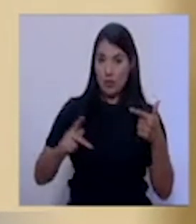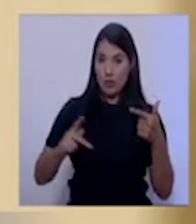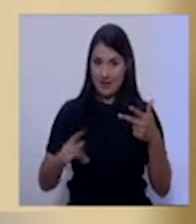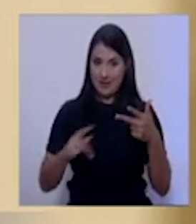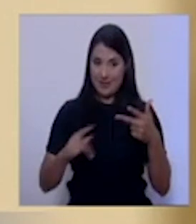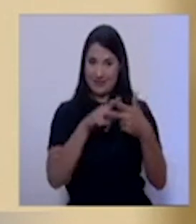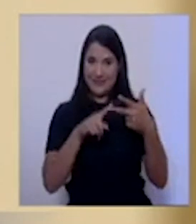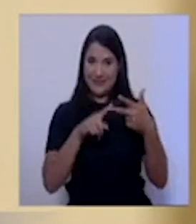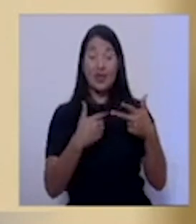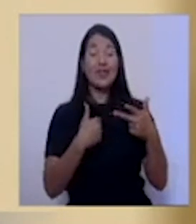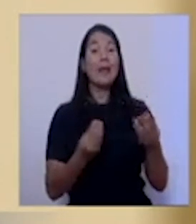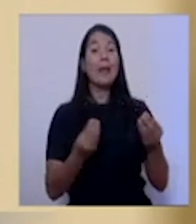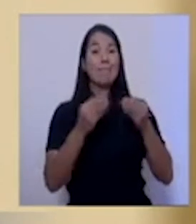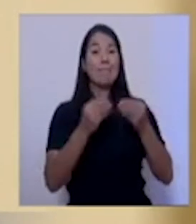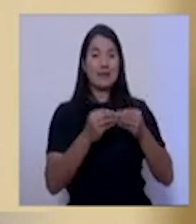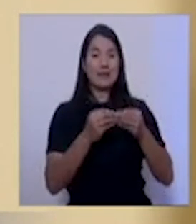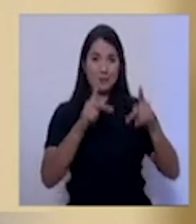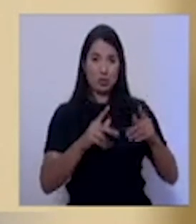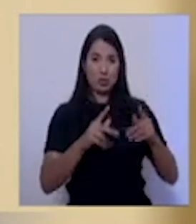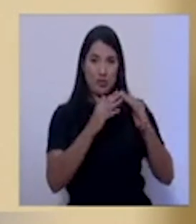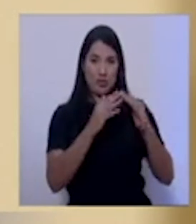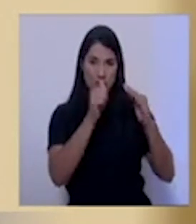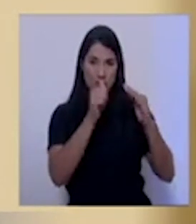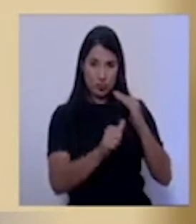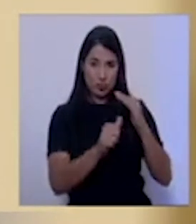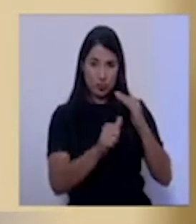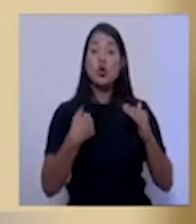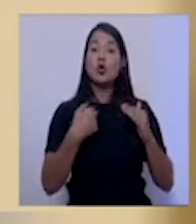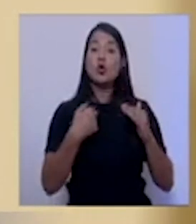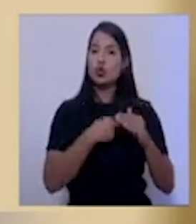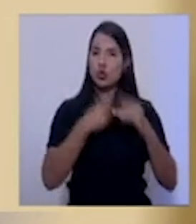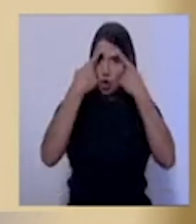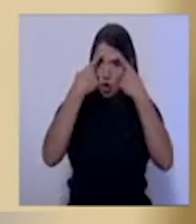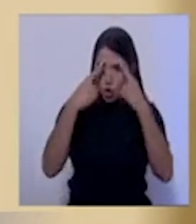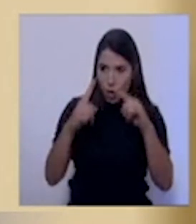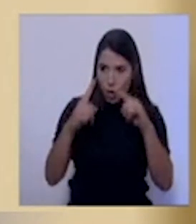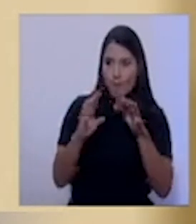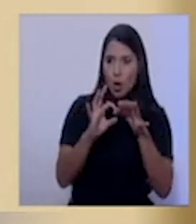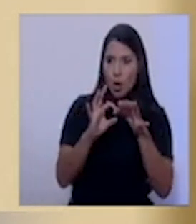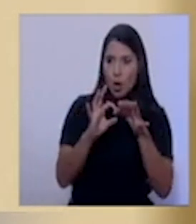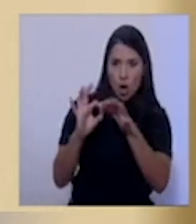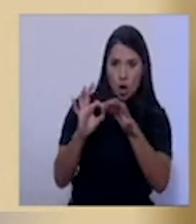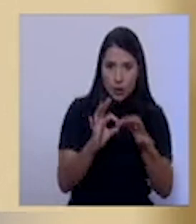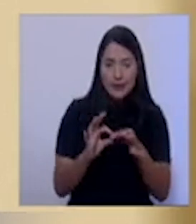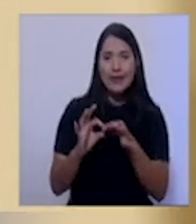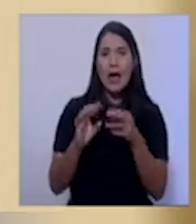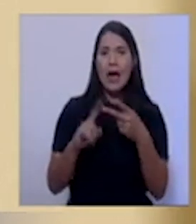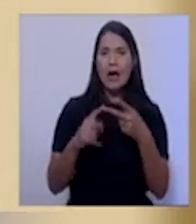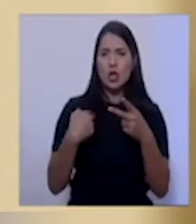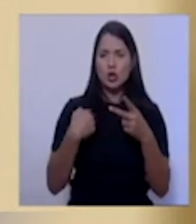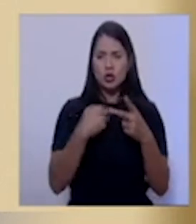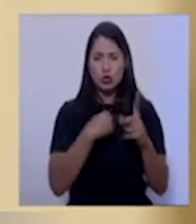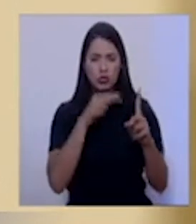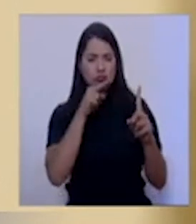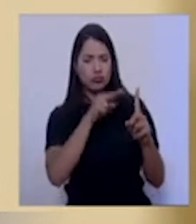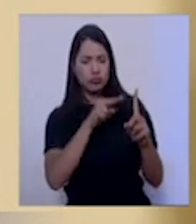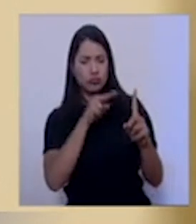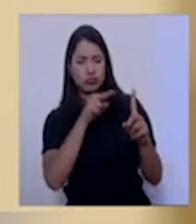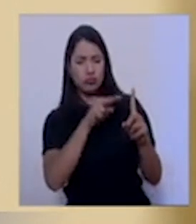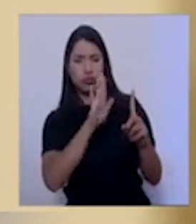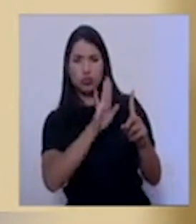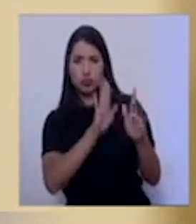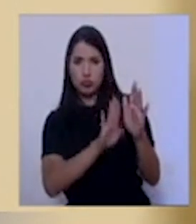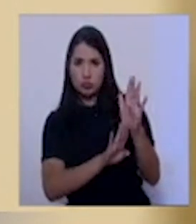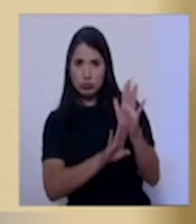logrado hacer la contención, se coordina el traslado, se le da el seguimiento a la persona. Si la persona